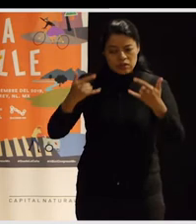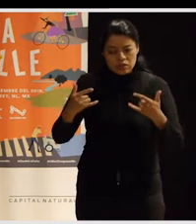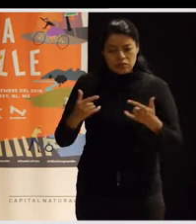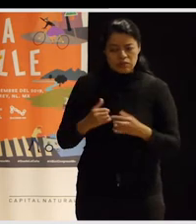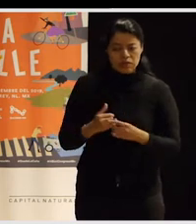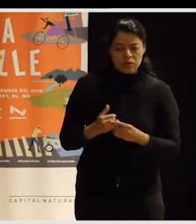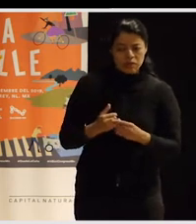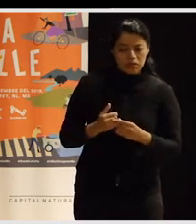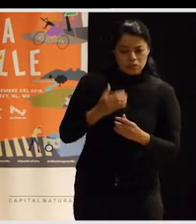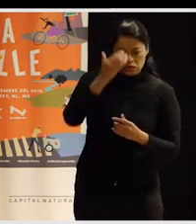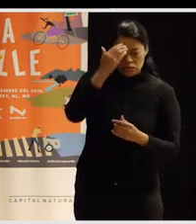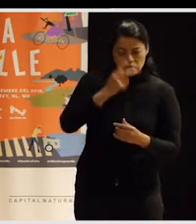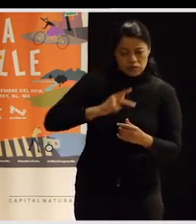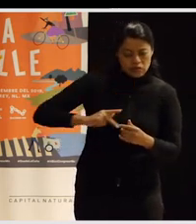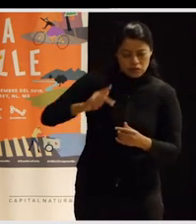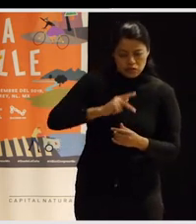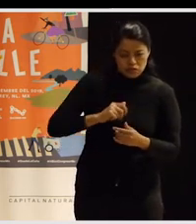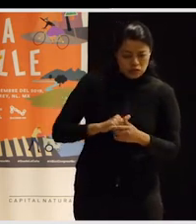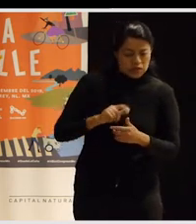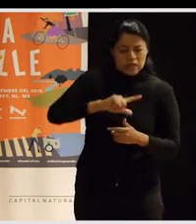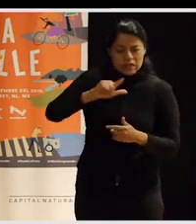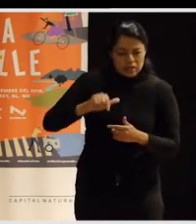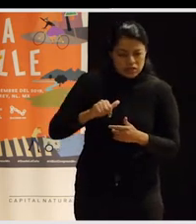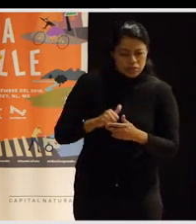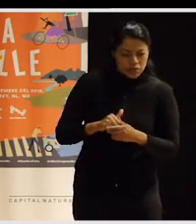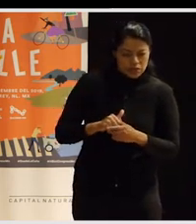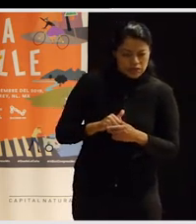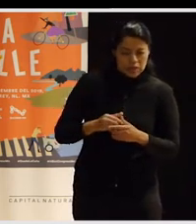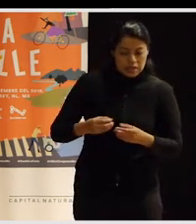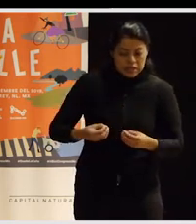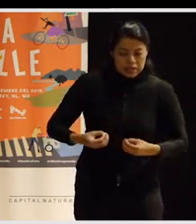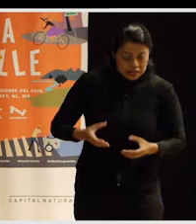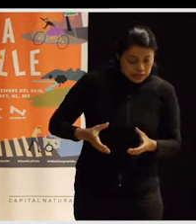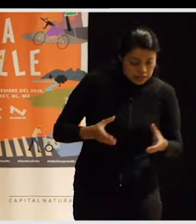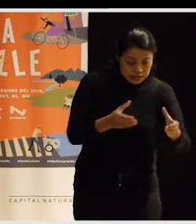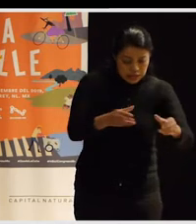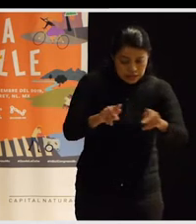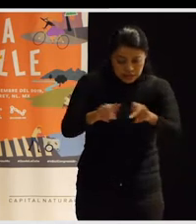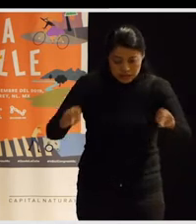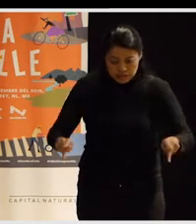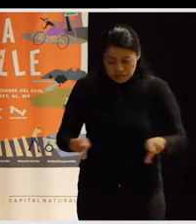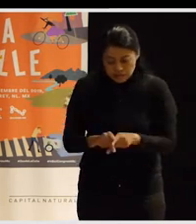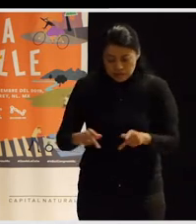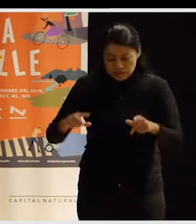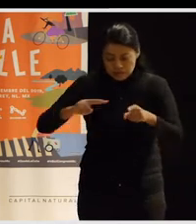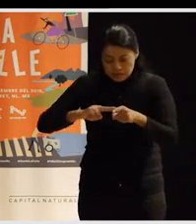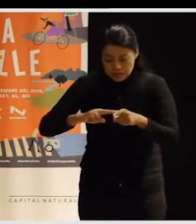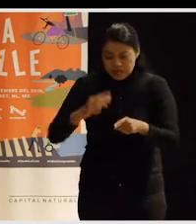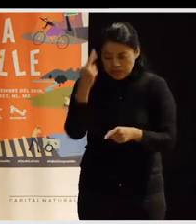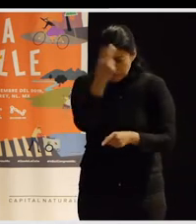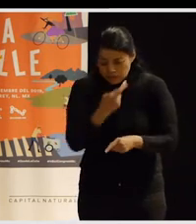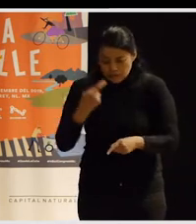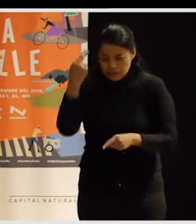conocer cómo ha sido tu pueblo, tu ciudad. Luego analizábamos los elementos de la ciudad, las calles, las plazas, los parques, ¿no? Analizando